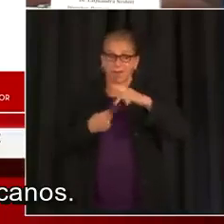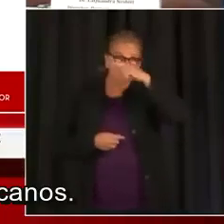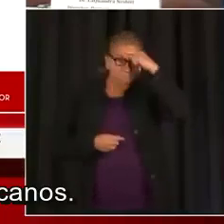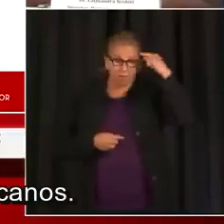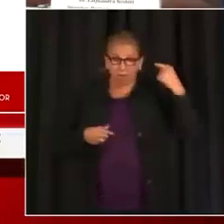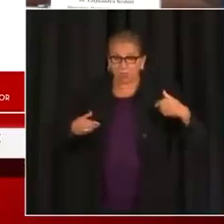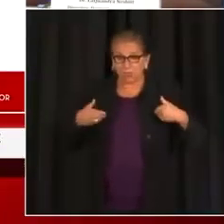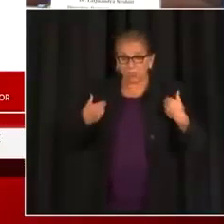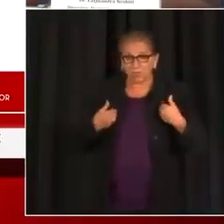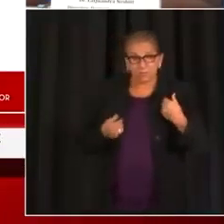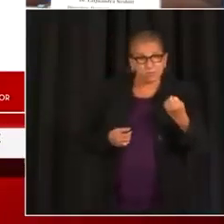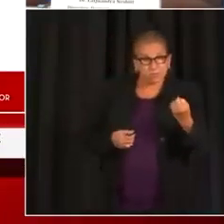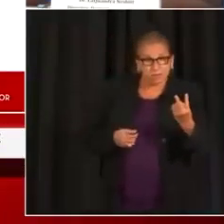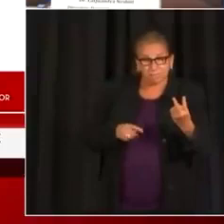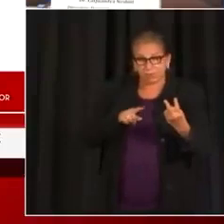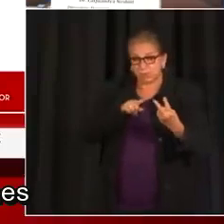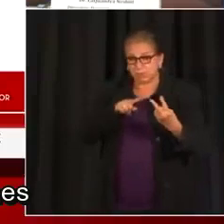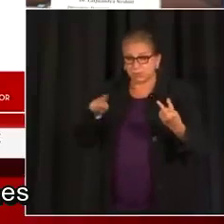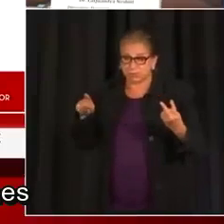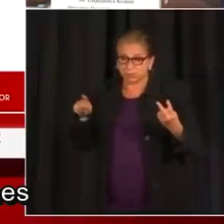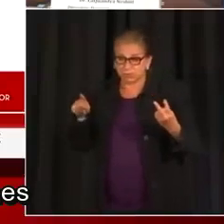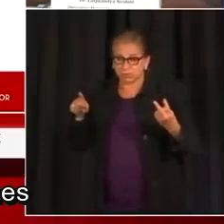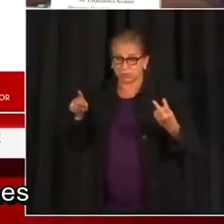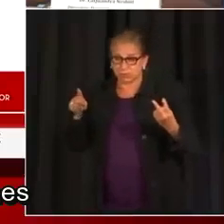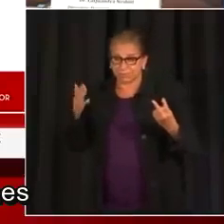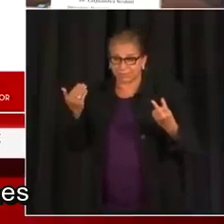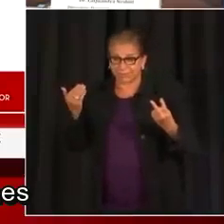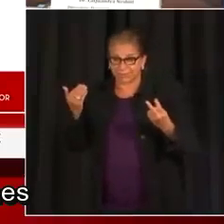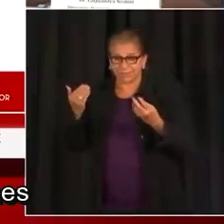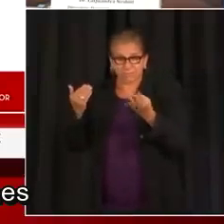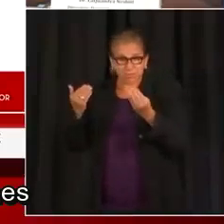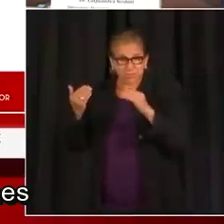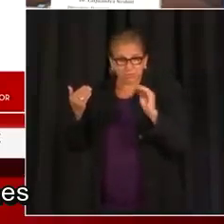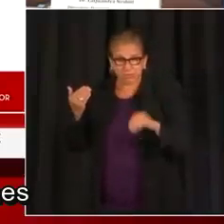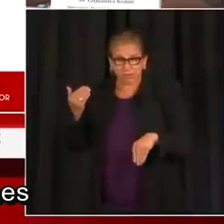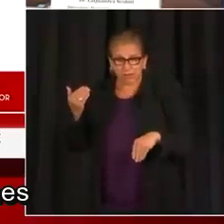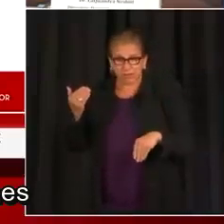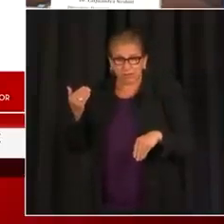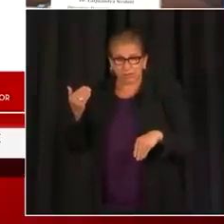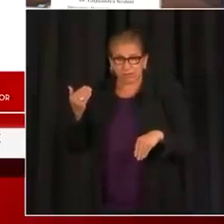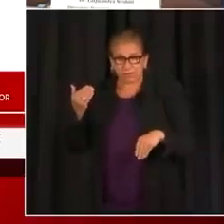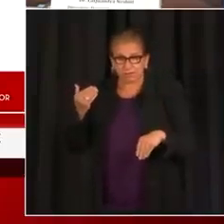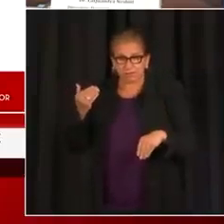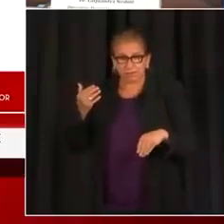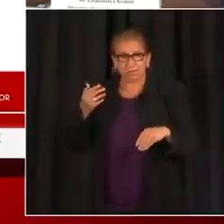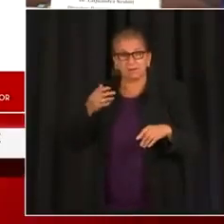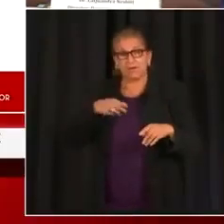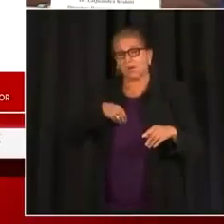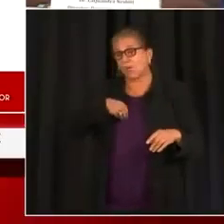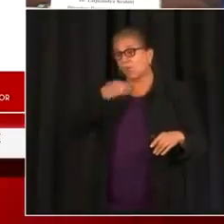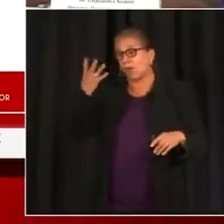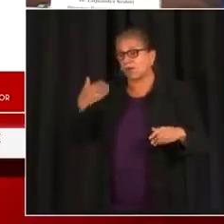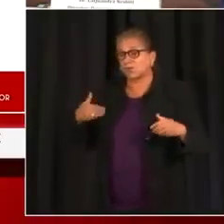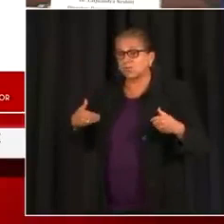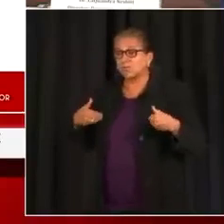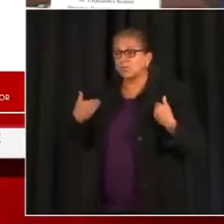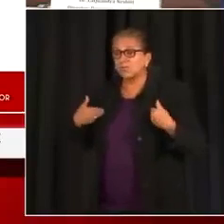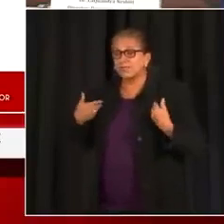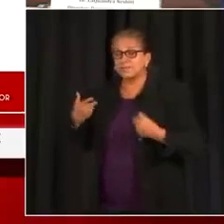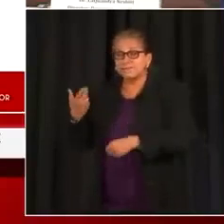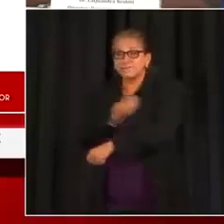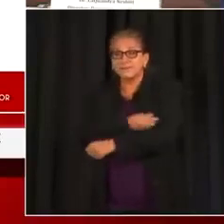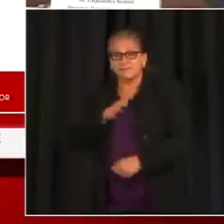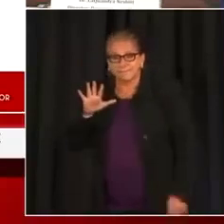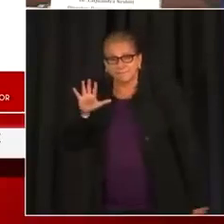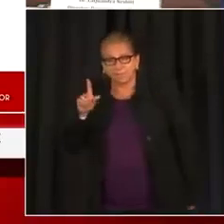afroamericanos, es decir, la cobertura de vacuna para los afroamericanos jóvenes es de 14 por ciento, comparado con